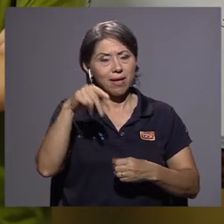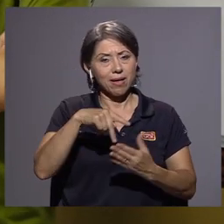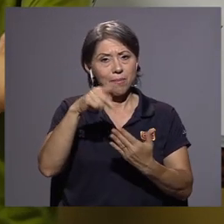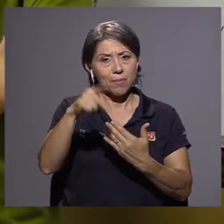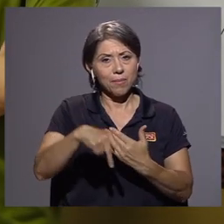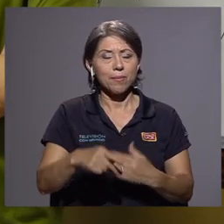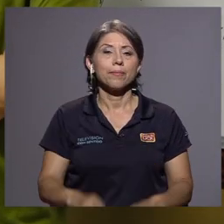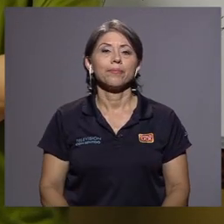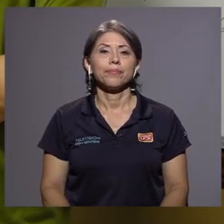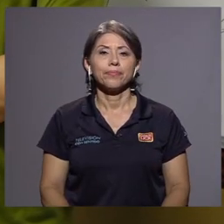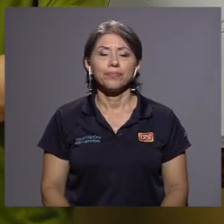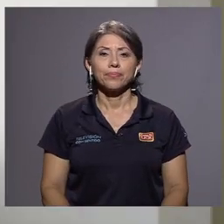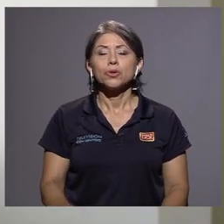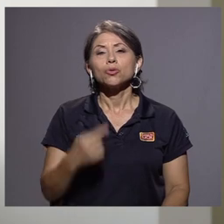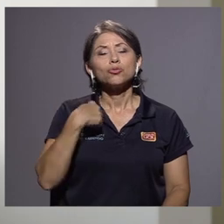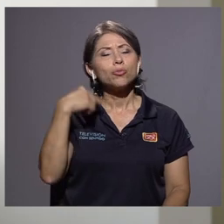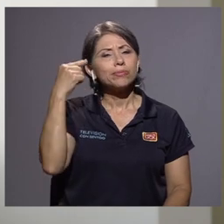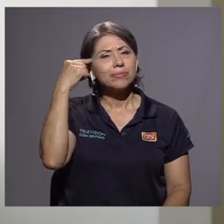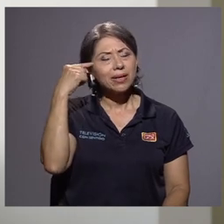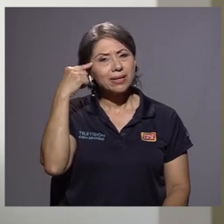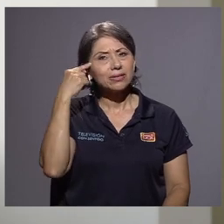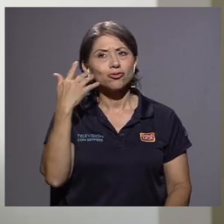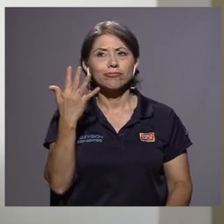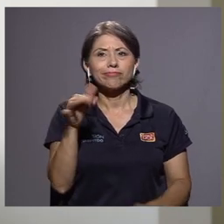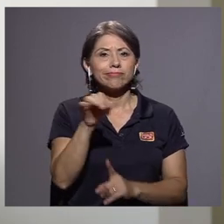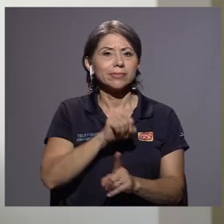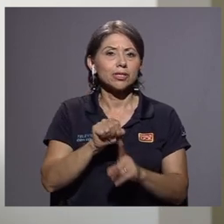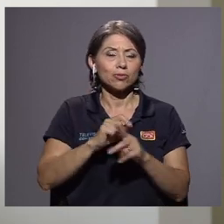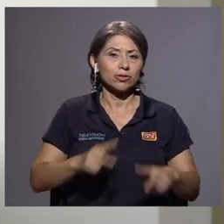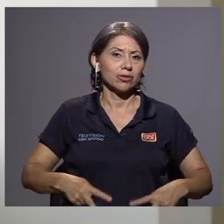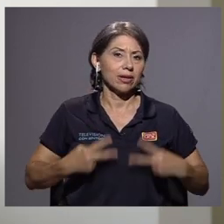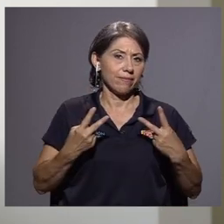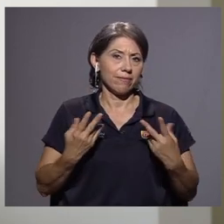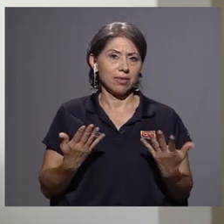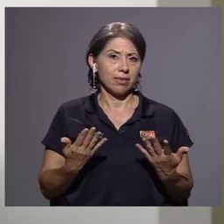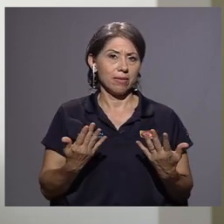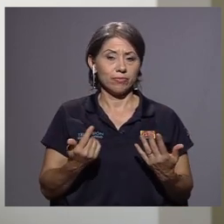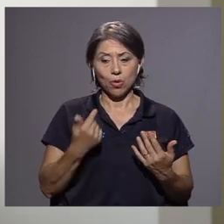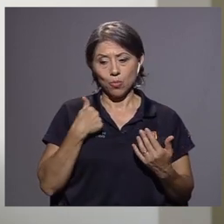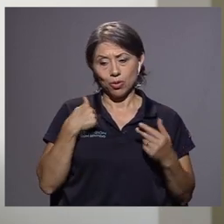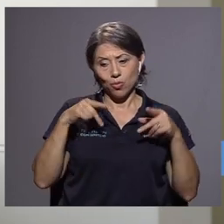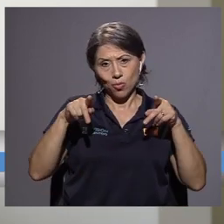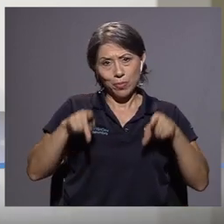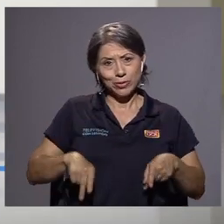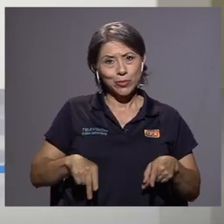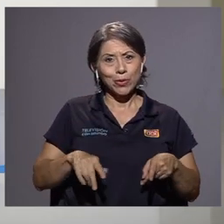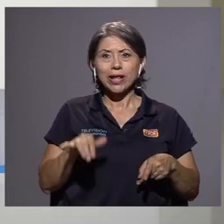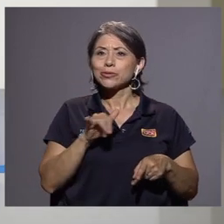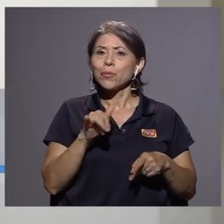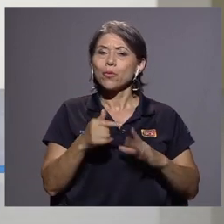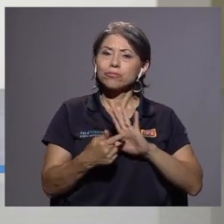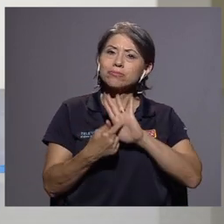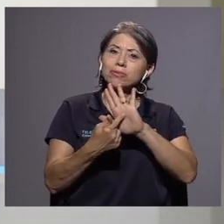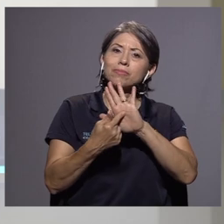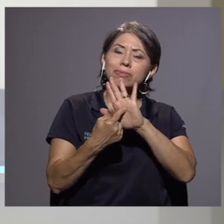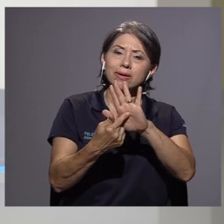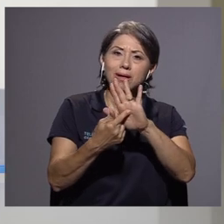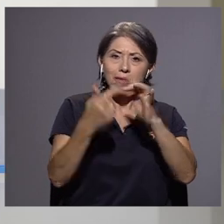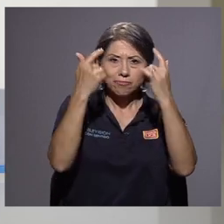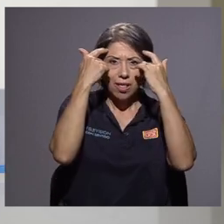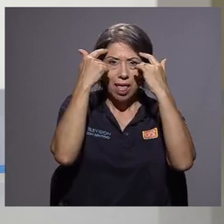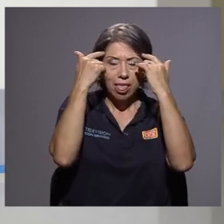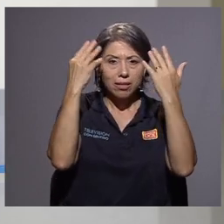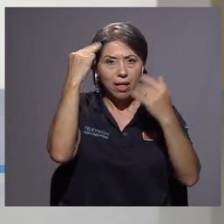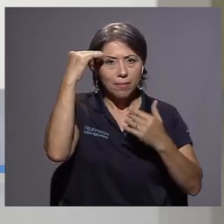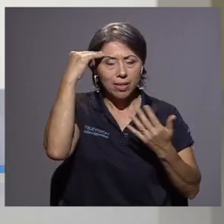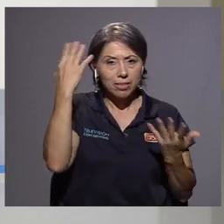del programa. Yo pienso que el estado de la vida, digamos, de uno como persona es un poco el reflejo de la salud mental o el estado de la